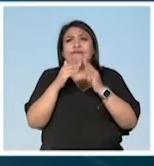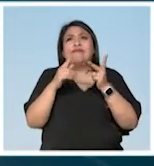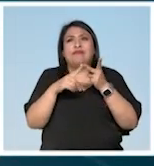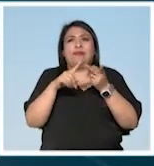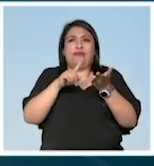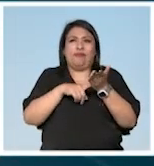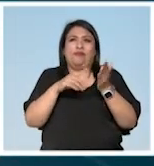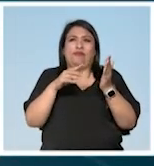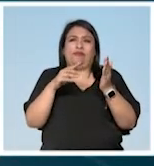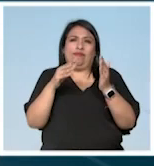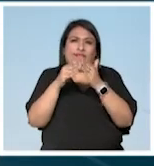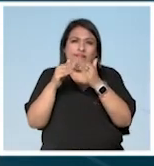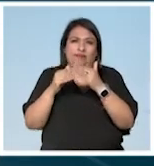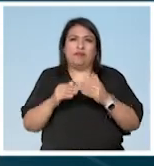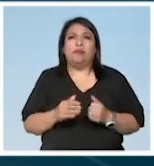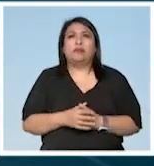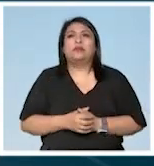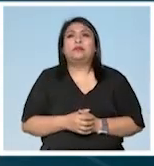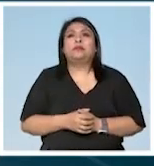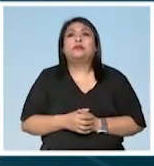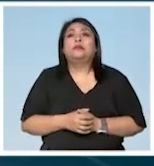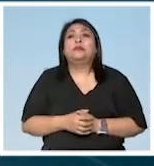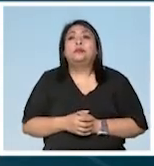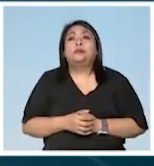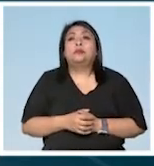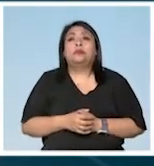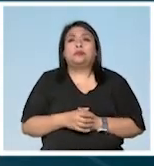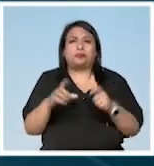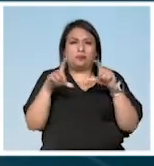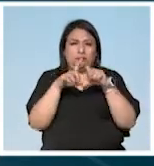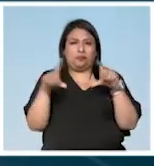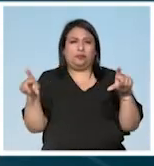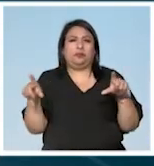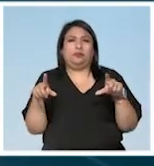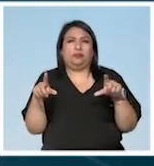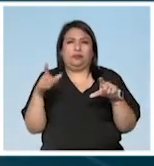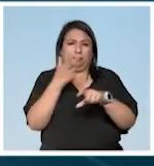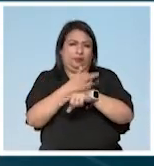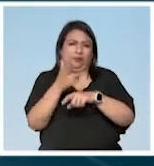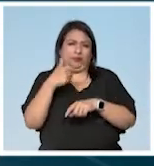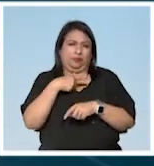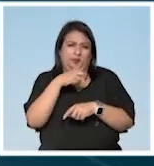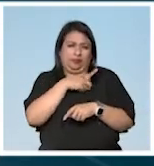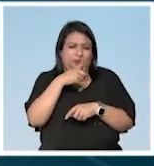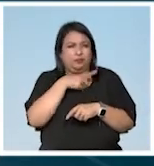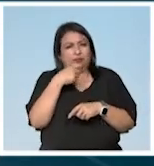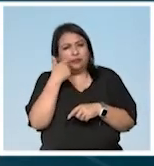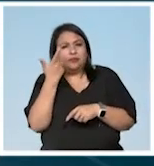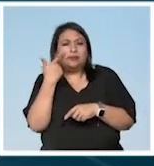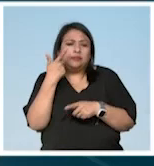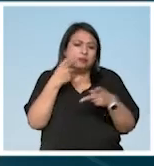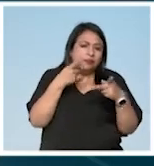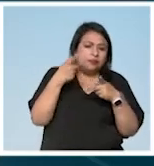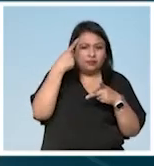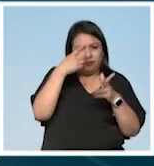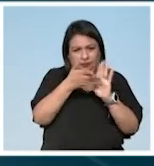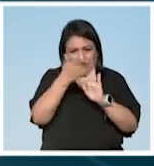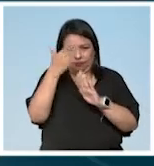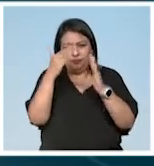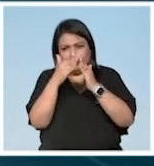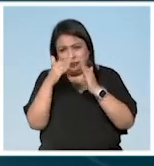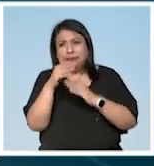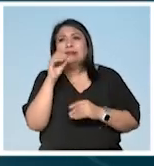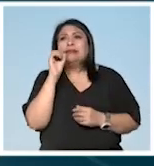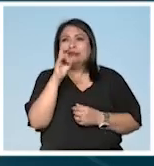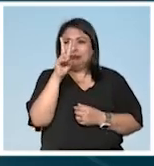de la vivienda. En el texto de la autogestión de una casa planteamos que si bien